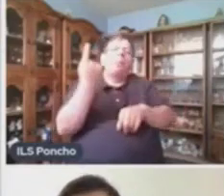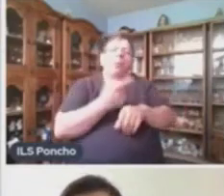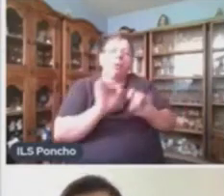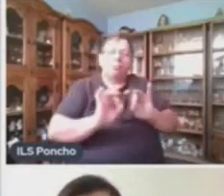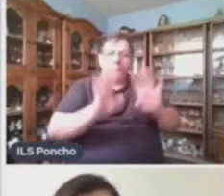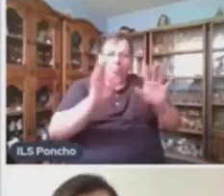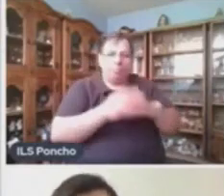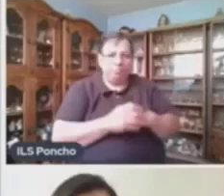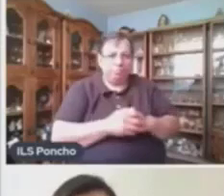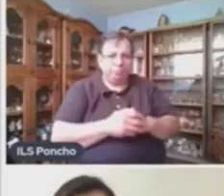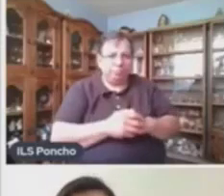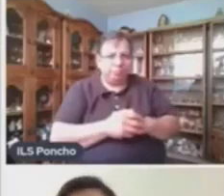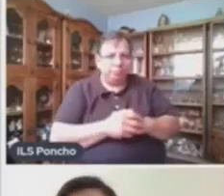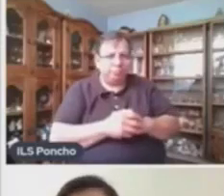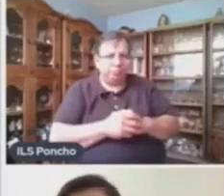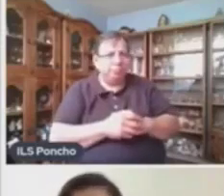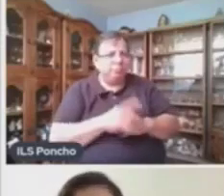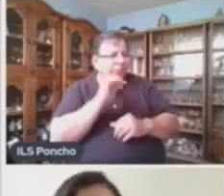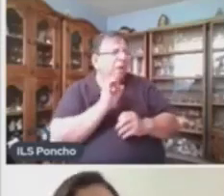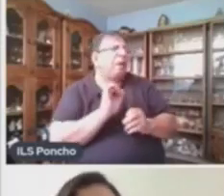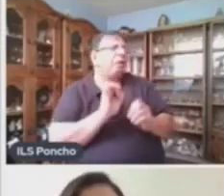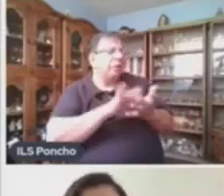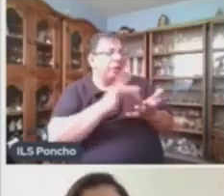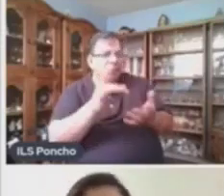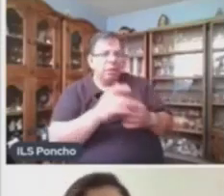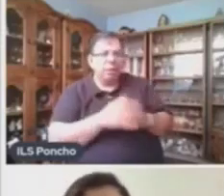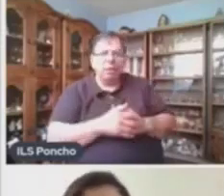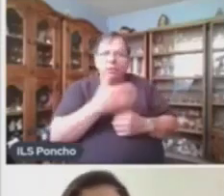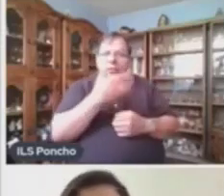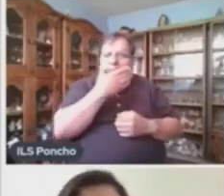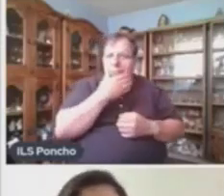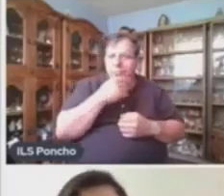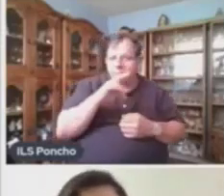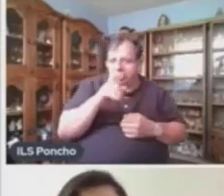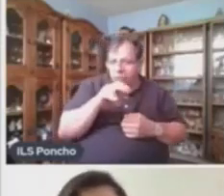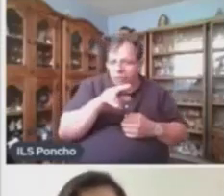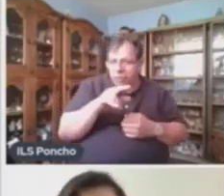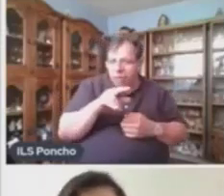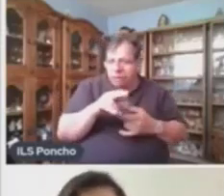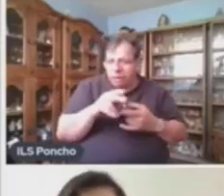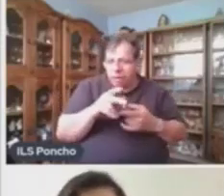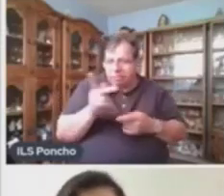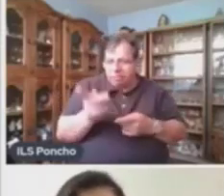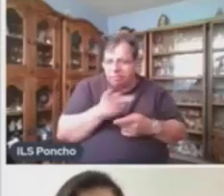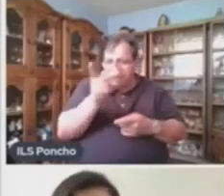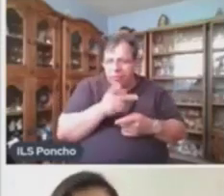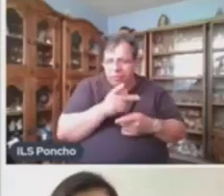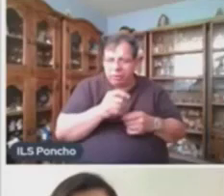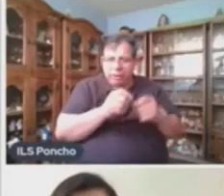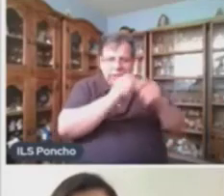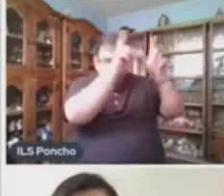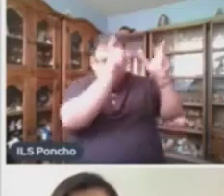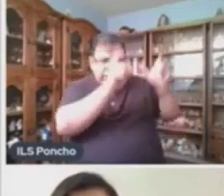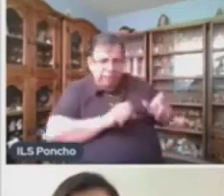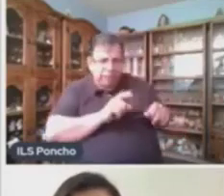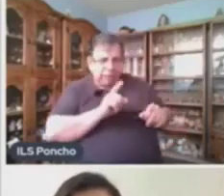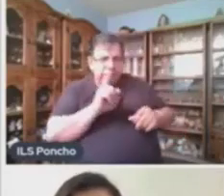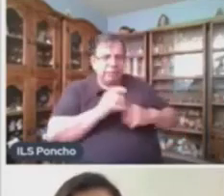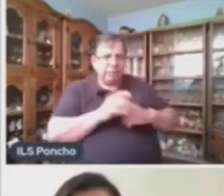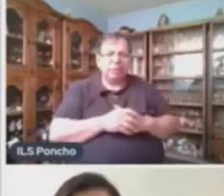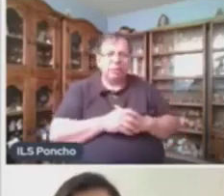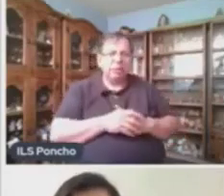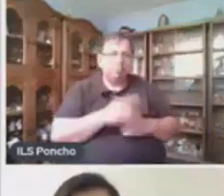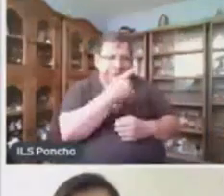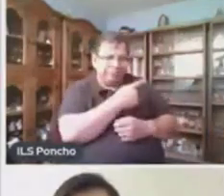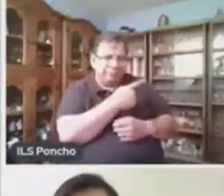Ok Muchas Gracias Maestro Víctor Hay Algunas Preguntas Del Cuento En El Chat Claro Que Sí Aquí Tenemos Una